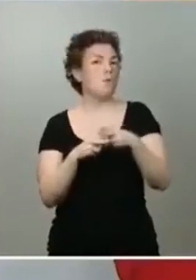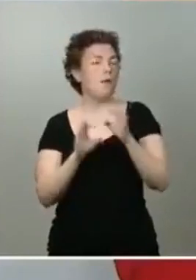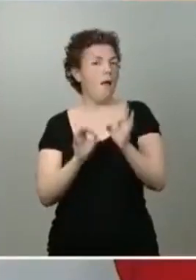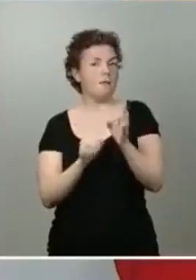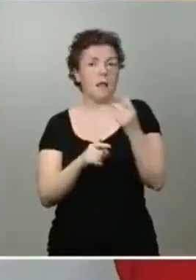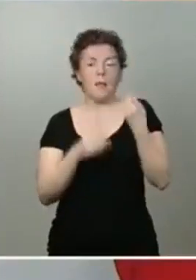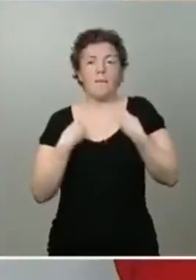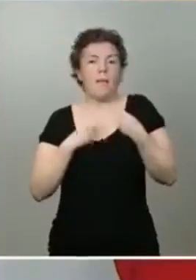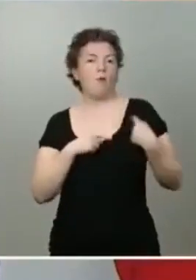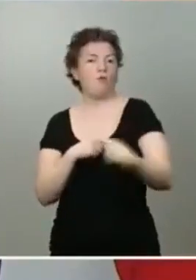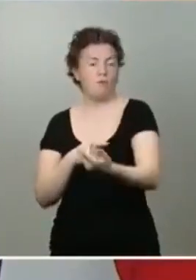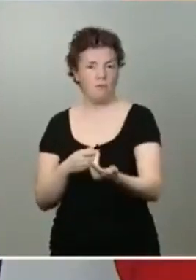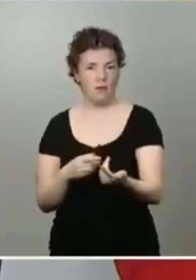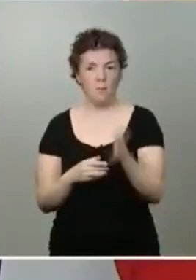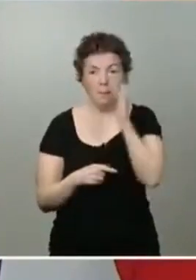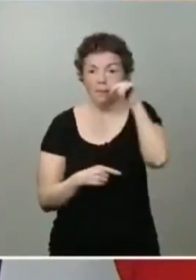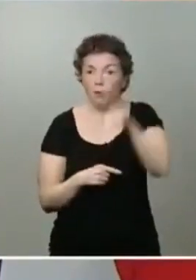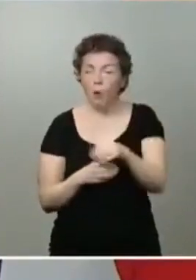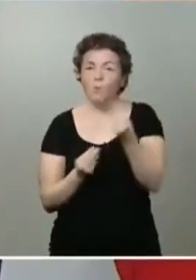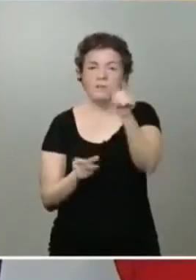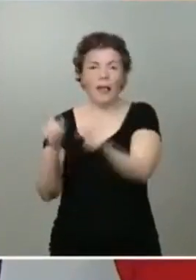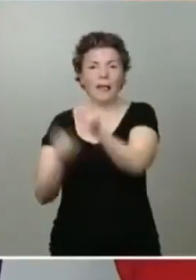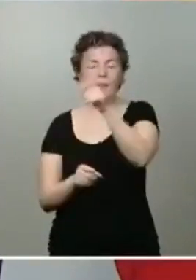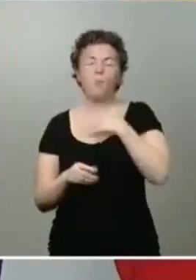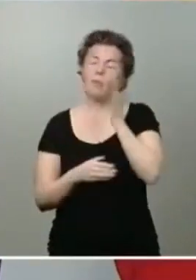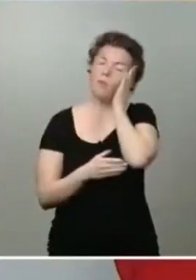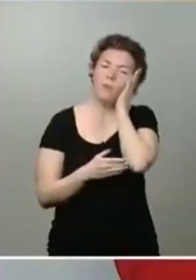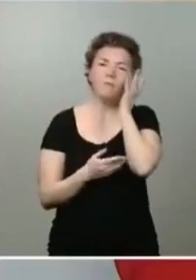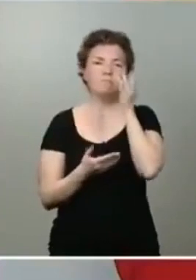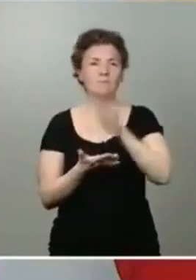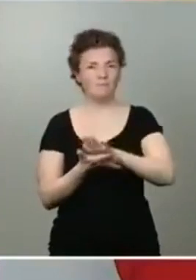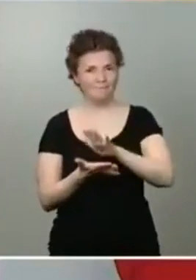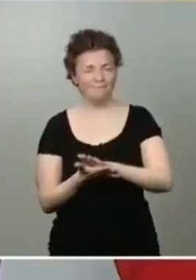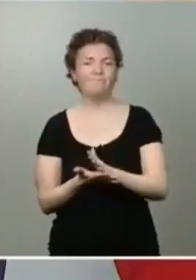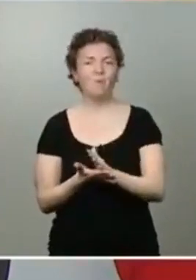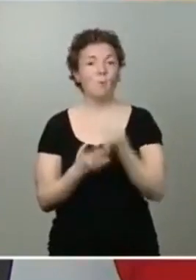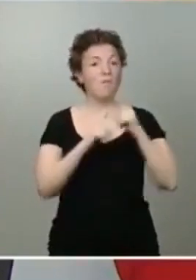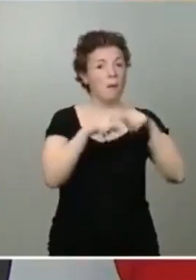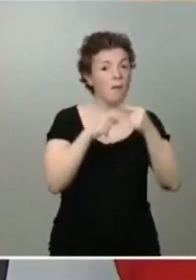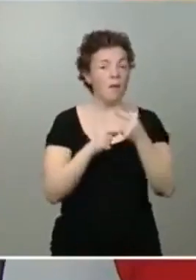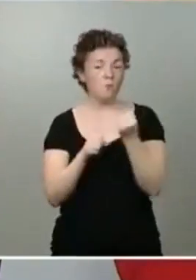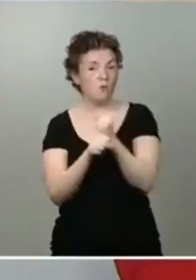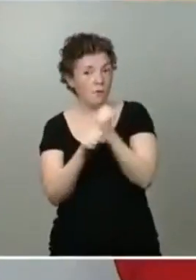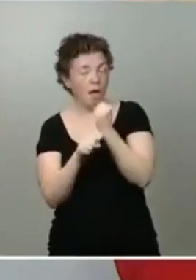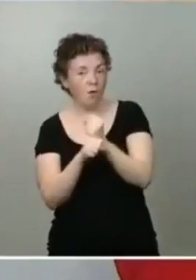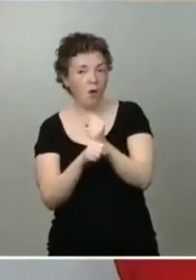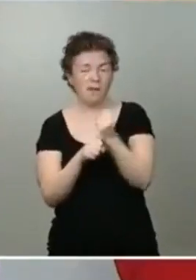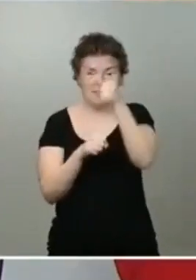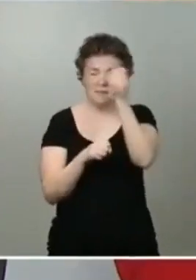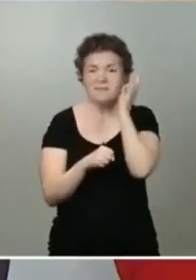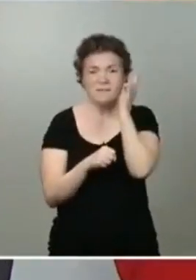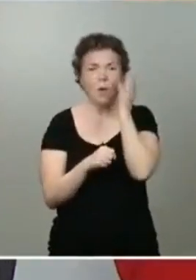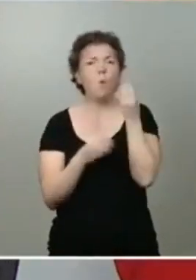Me parece que hoy muchas personas van a poder dormir tranquilas. Muchas familias, muchos trabajadores, trabajadoras y muchos